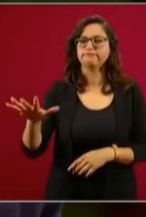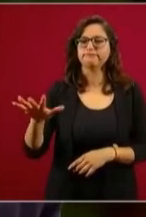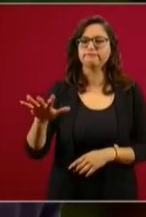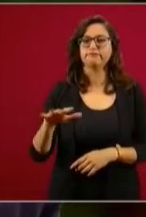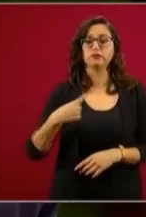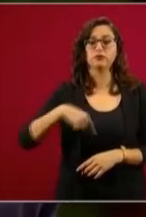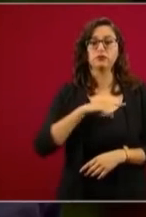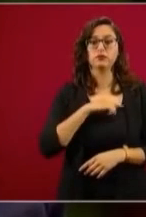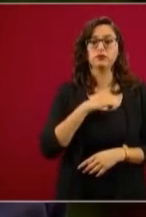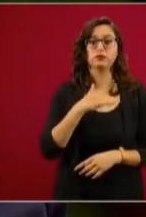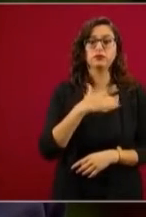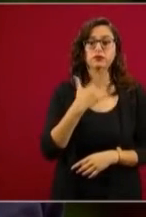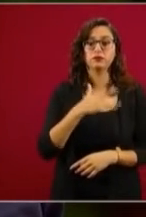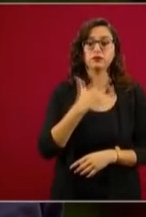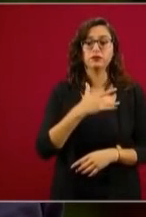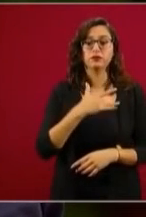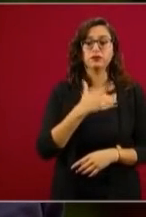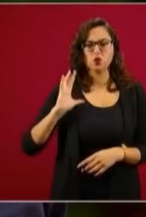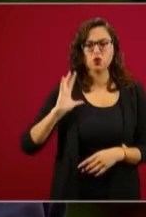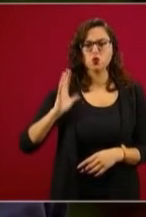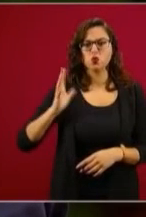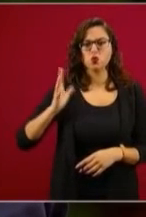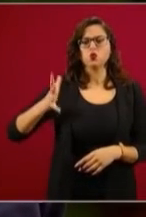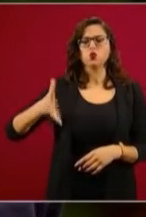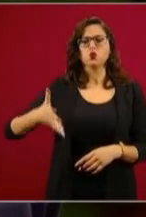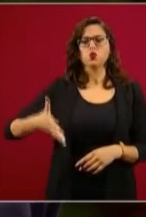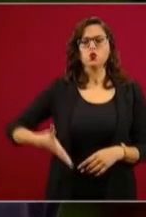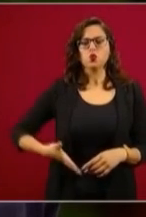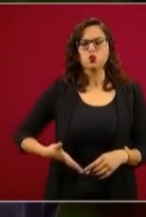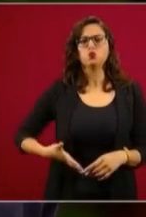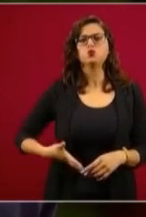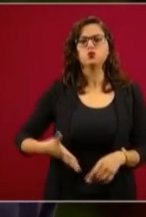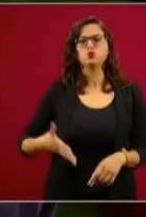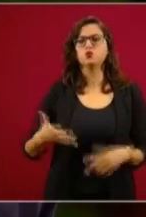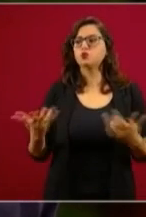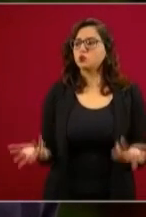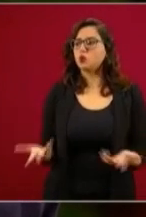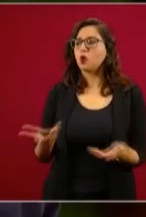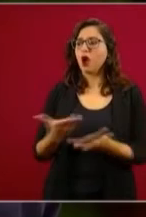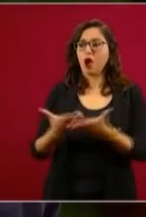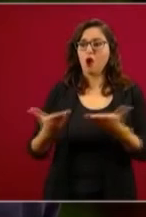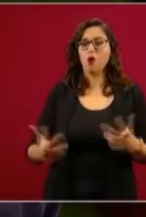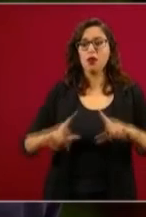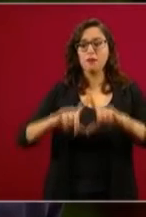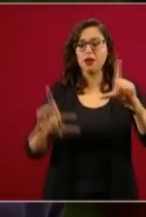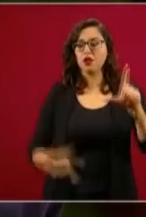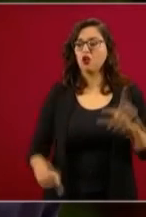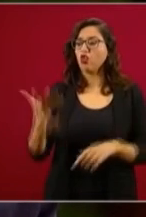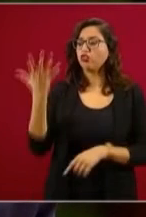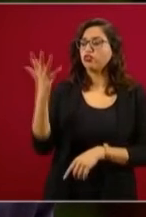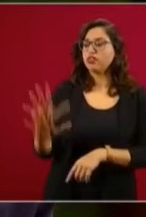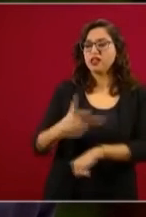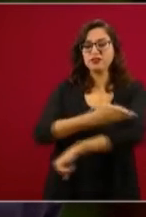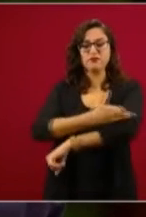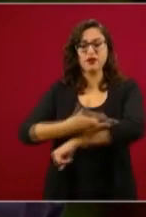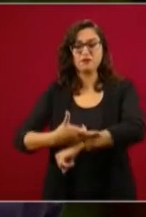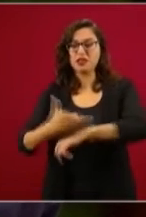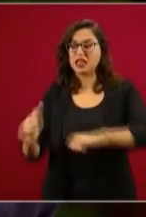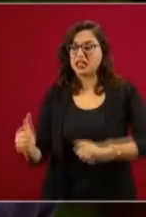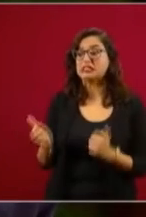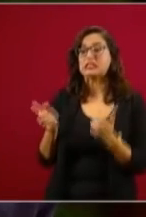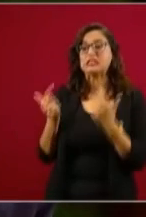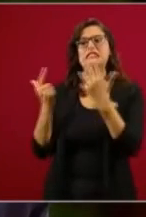el talón de Aquiles, yo creo que de esta y de las administraciones que sigan porque es un problema que está muy